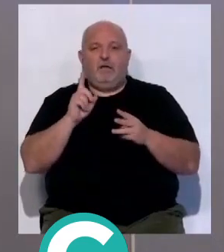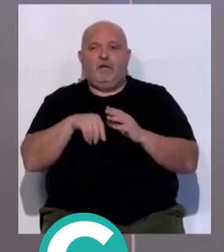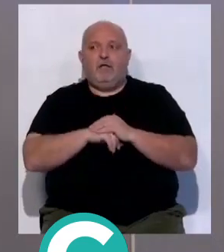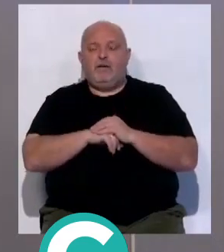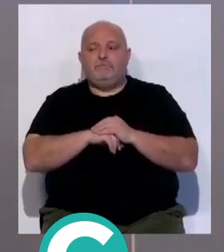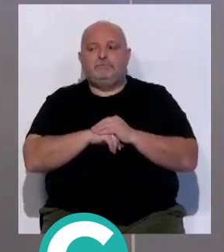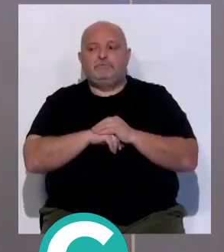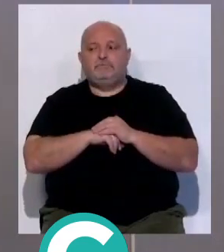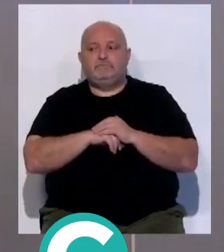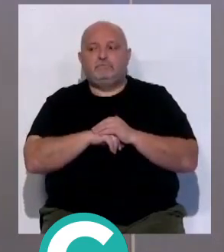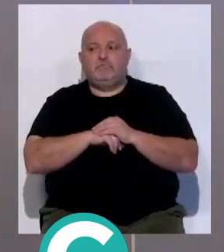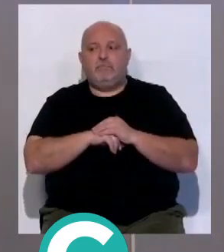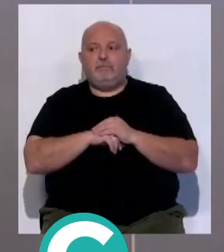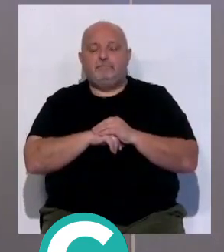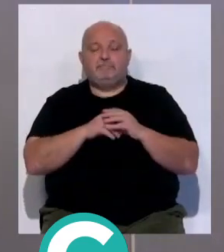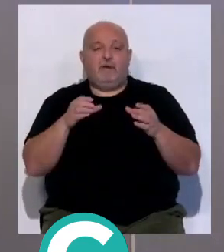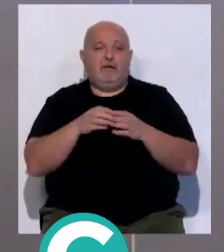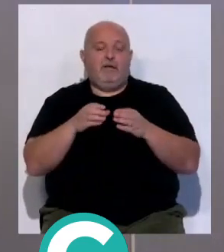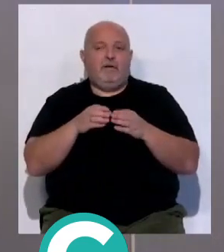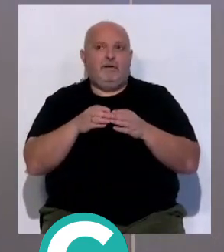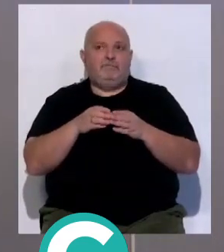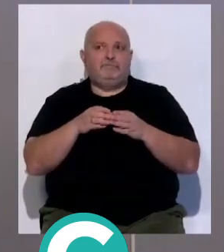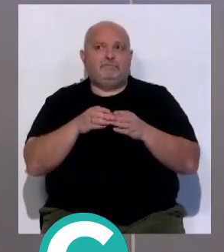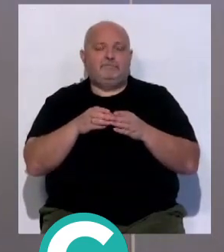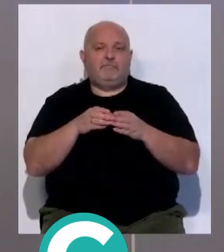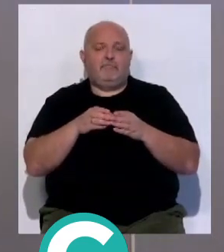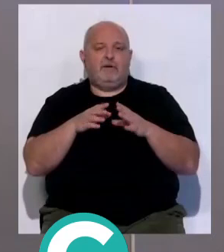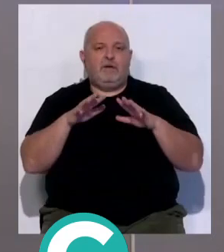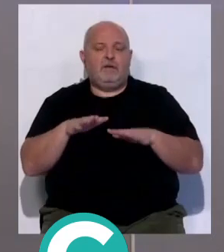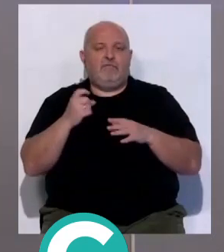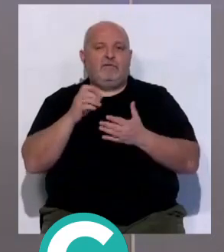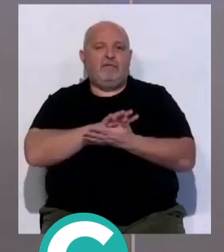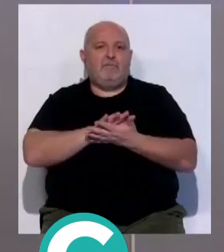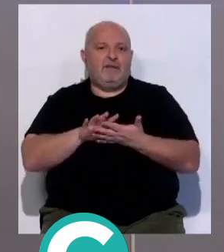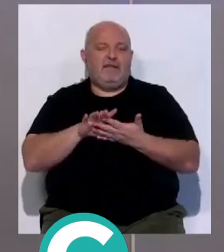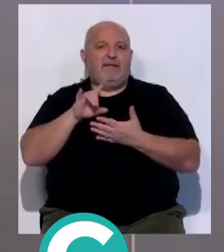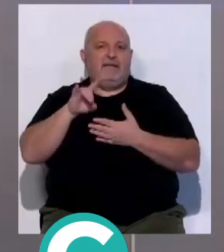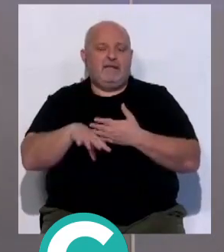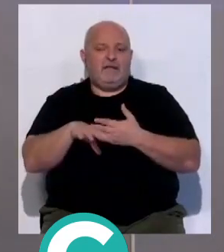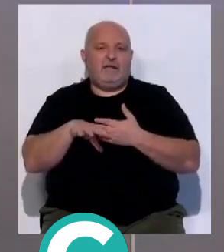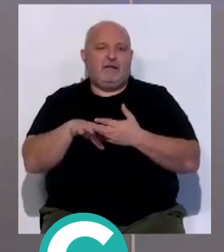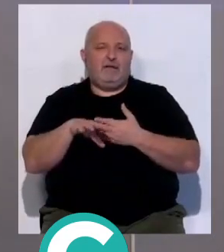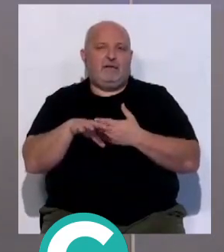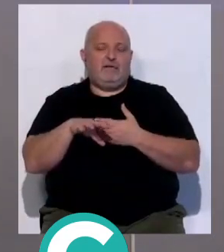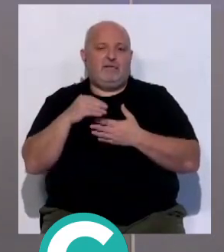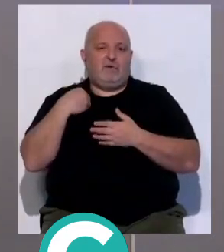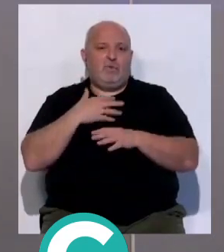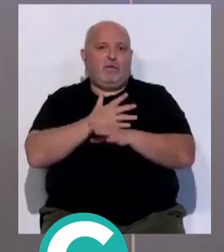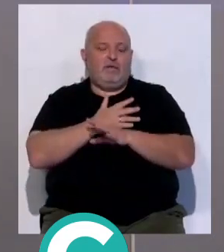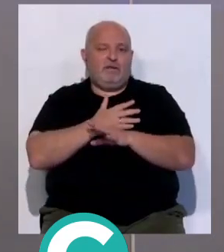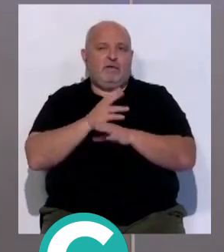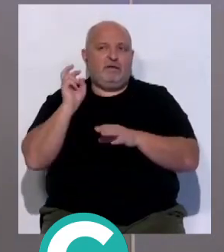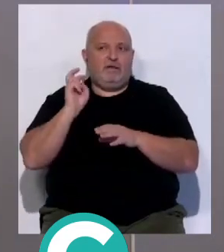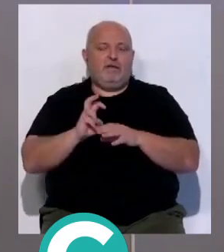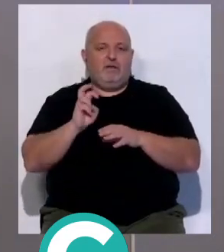También, bueno, el equipo va a echar en falta a ese jugador que